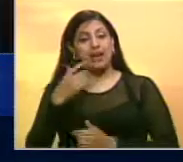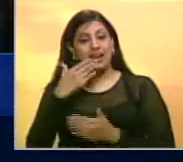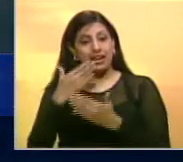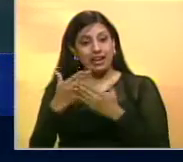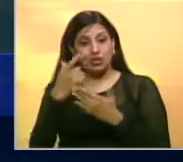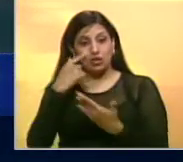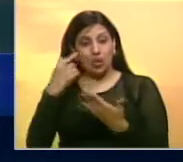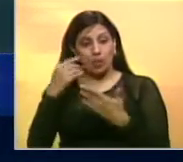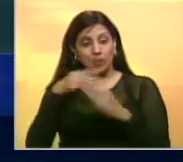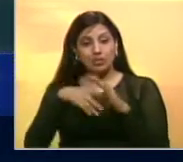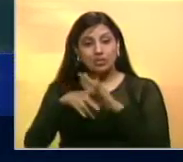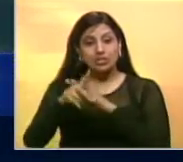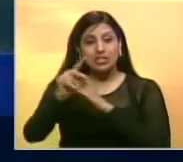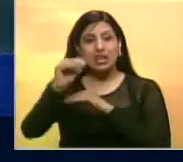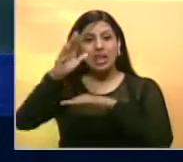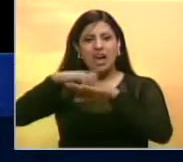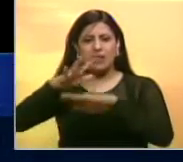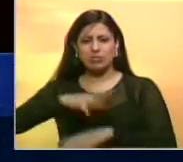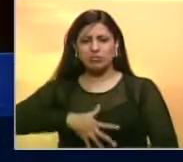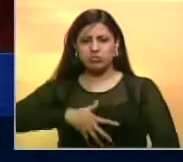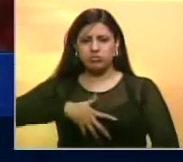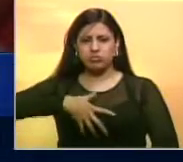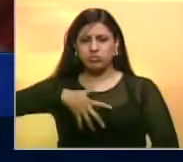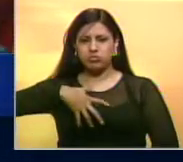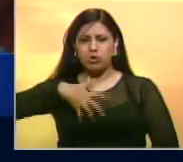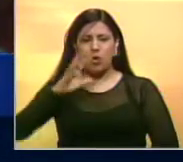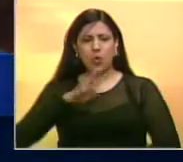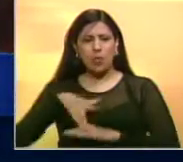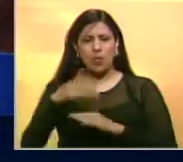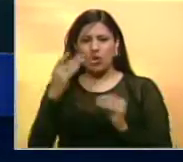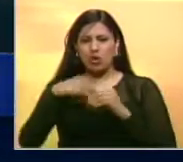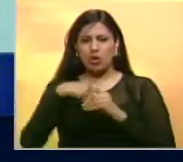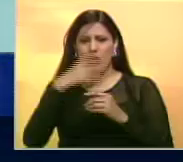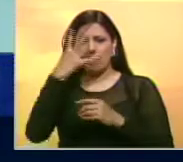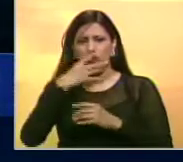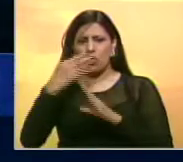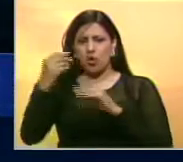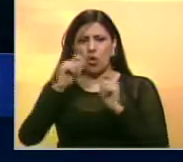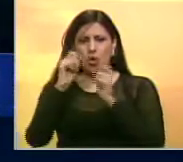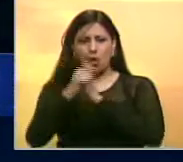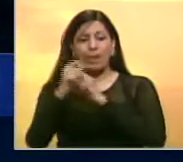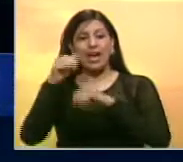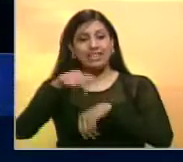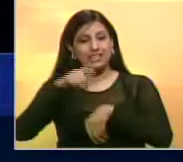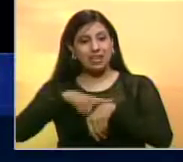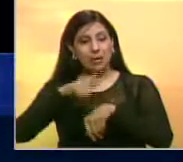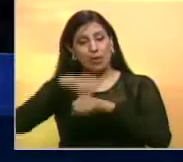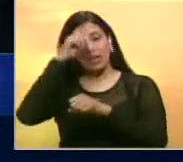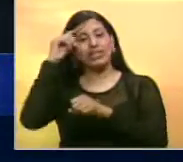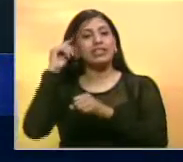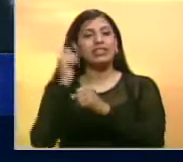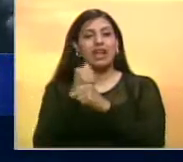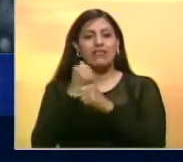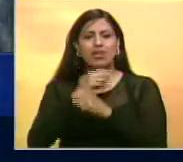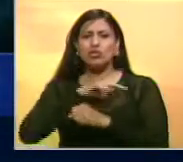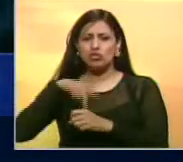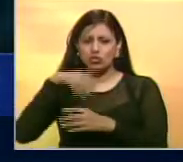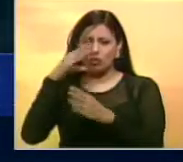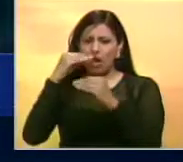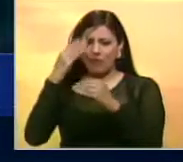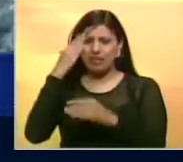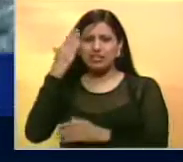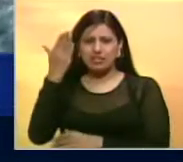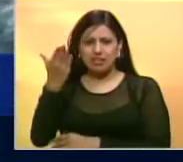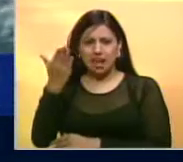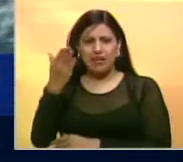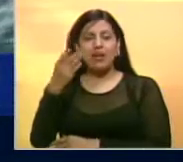propio Smith salió al paso y manifestó su descontento sobre lo que pasó con su personaje En este momento estaba trabajando y ya habíamos hablado al respecto